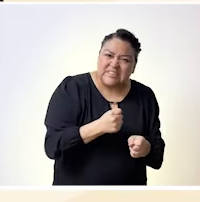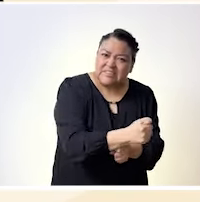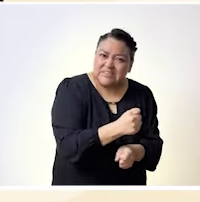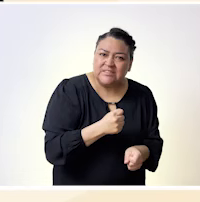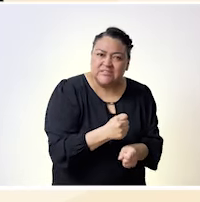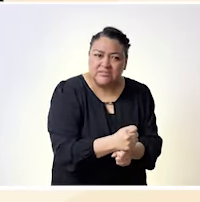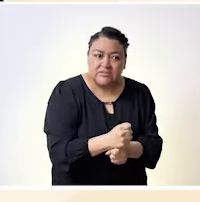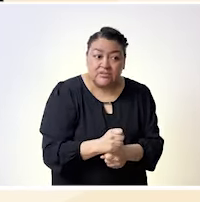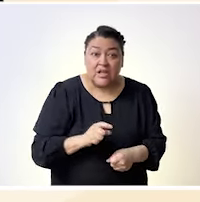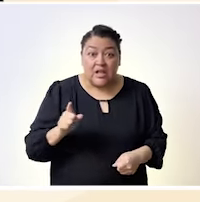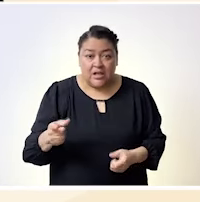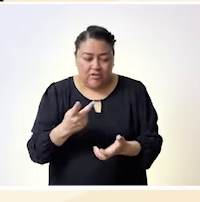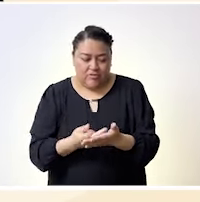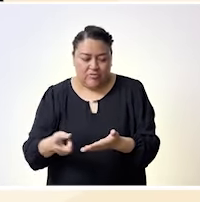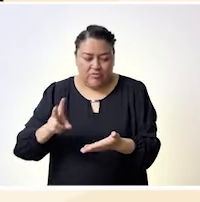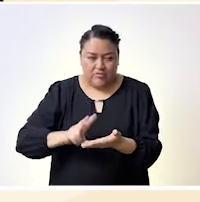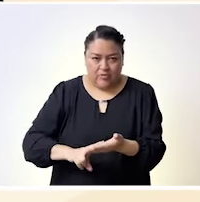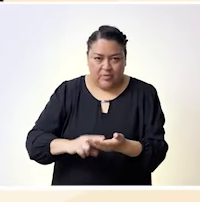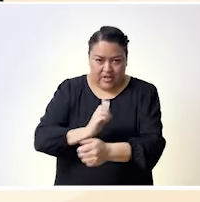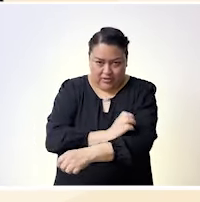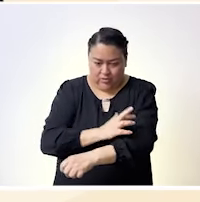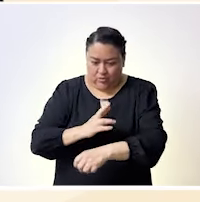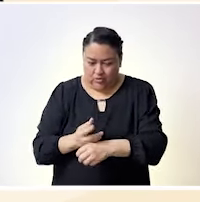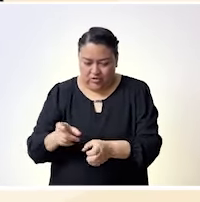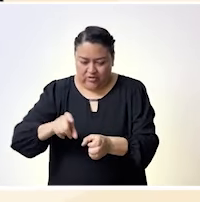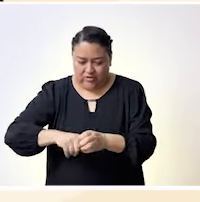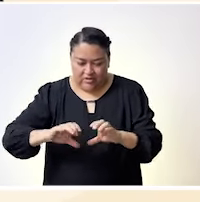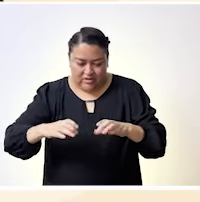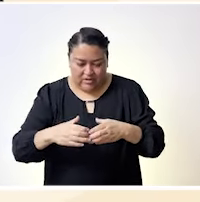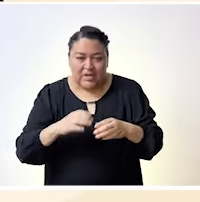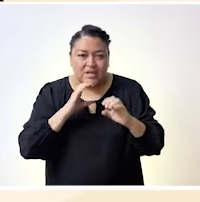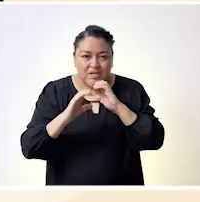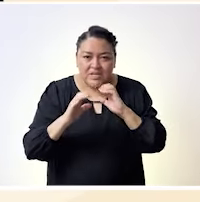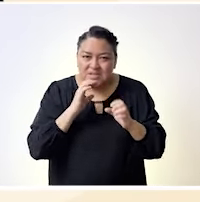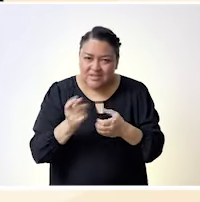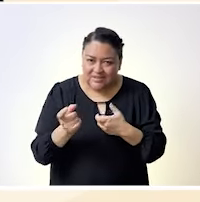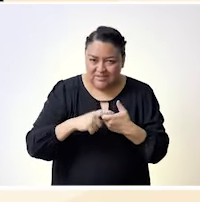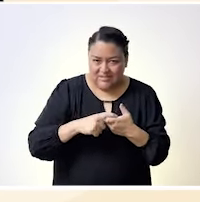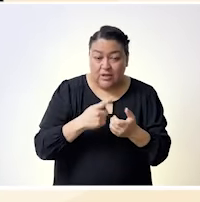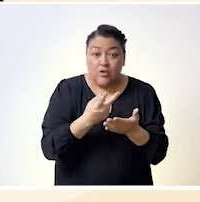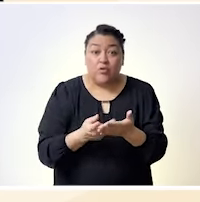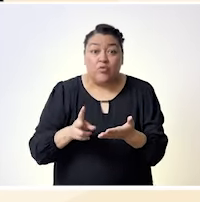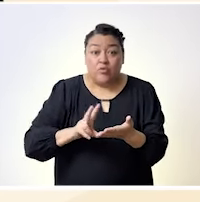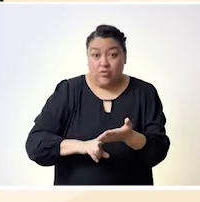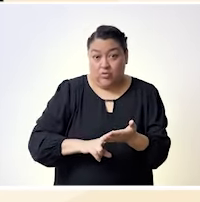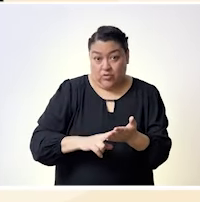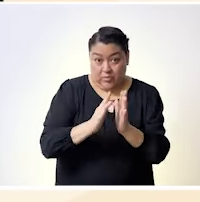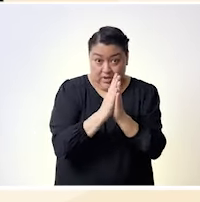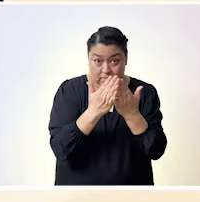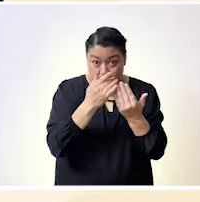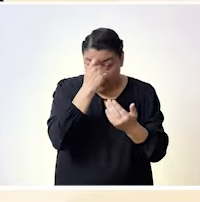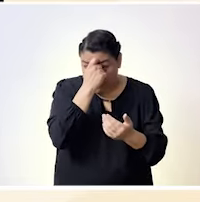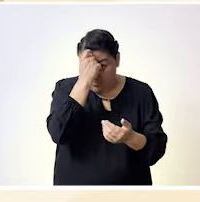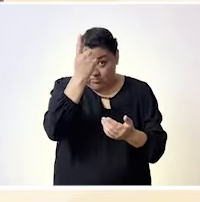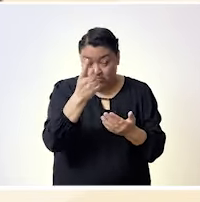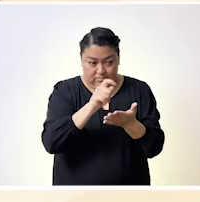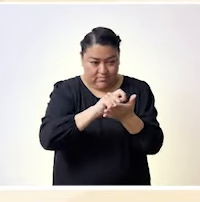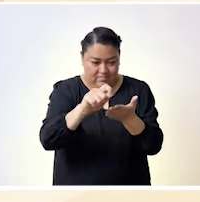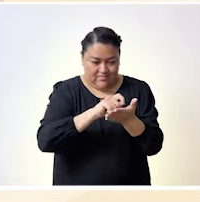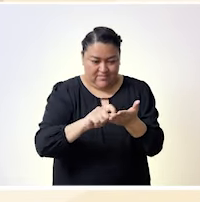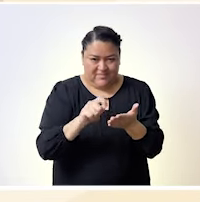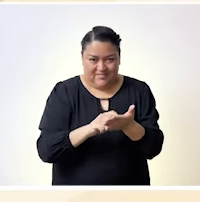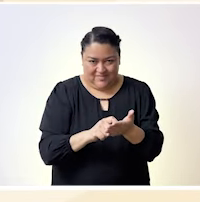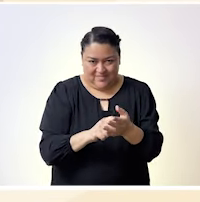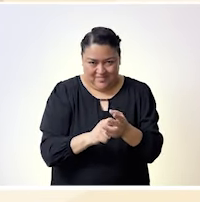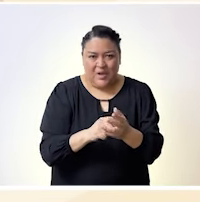manifestación de la violencia mediática. Es parte de la Coordinación Académica del Diplomado en Comunicación y coautora de los libros